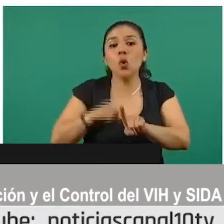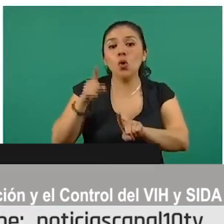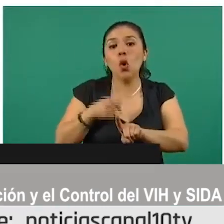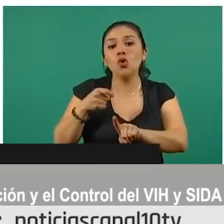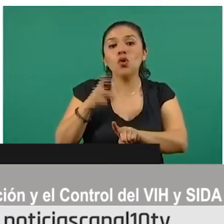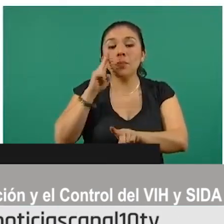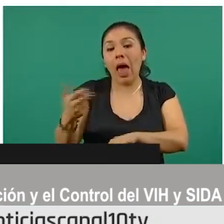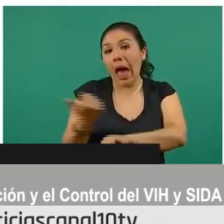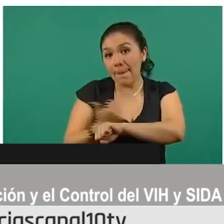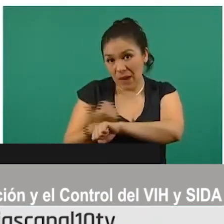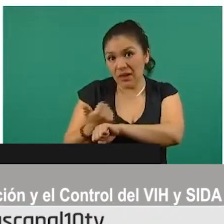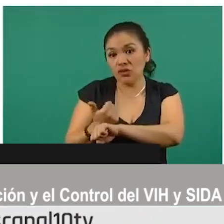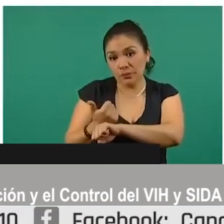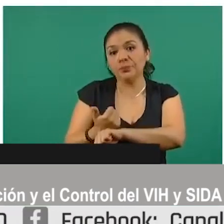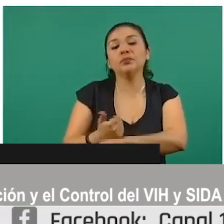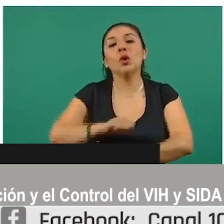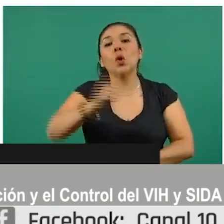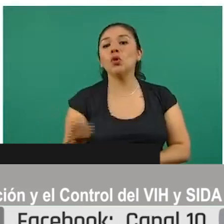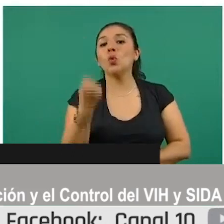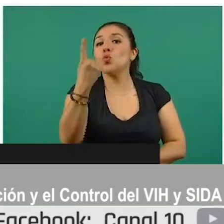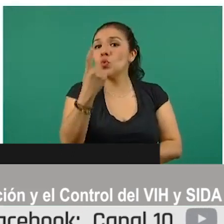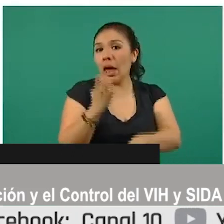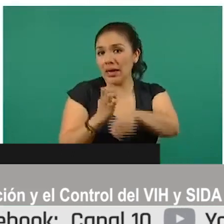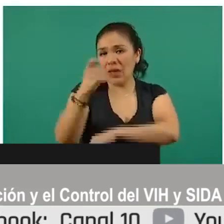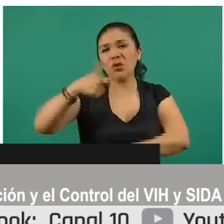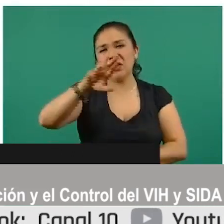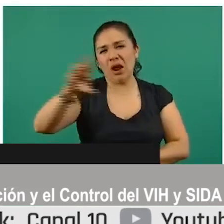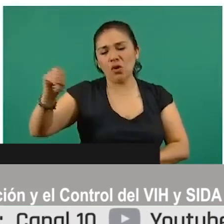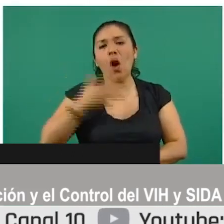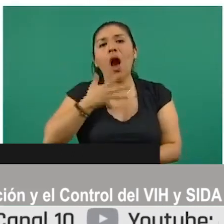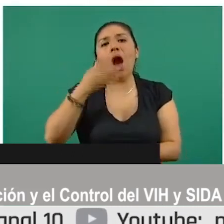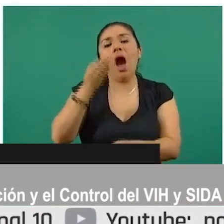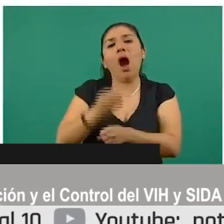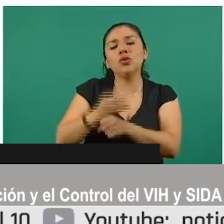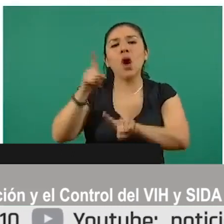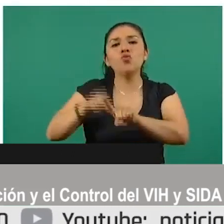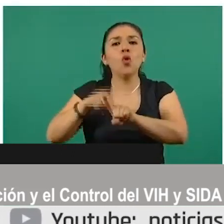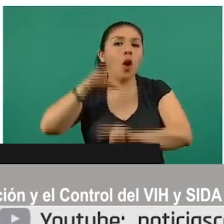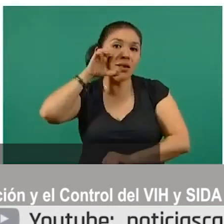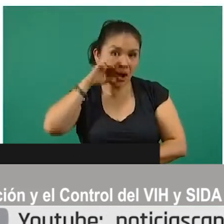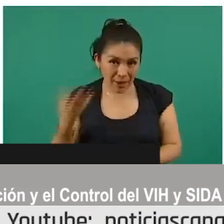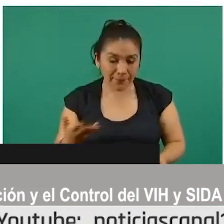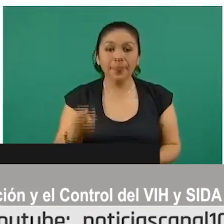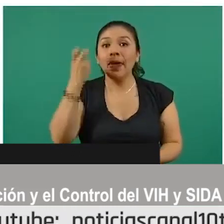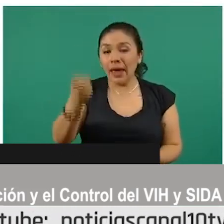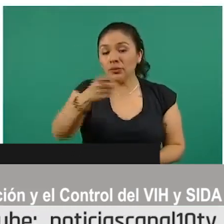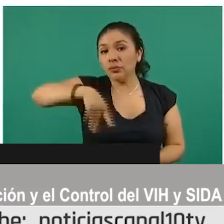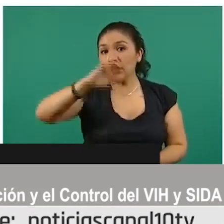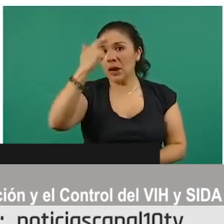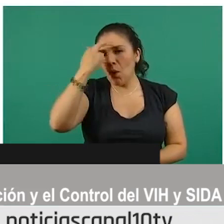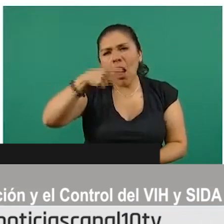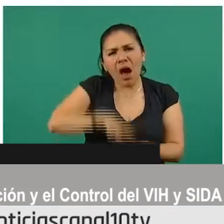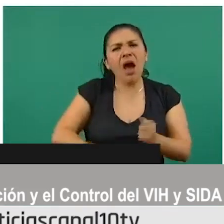amarillo y tenemos una entidad a Quintana Roo que se encuentra en naranja. Y esto recuerden que